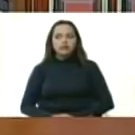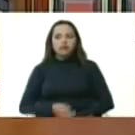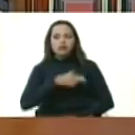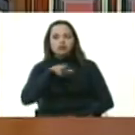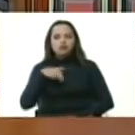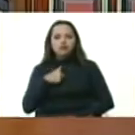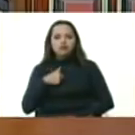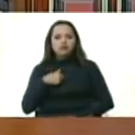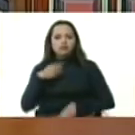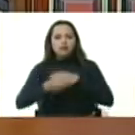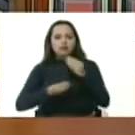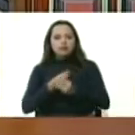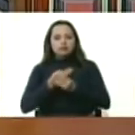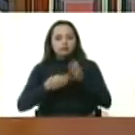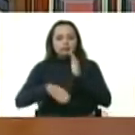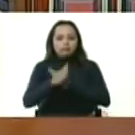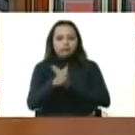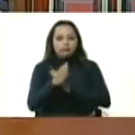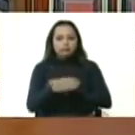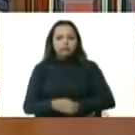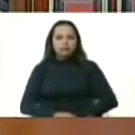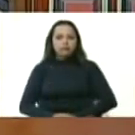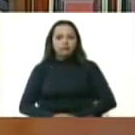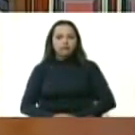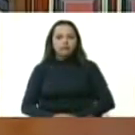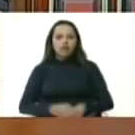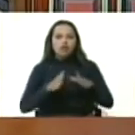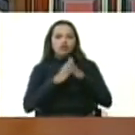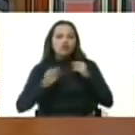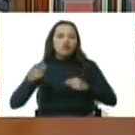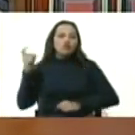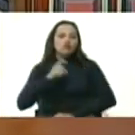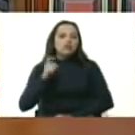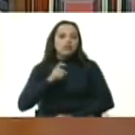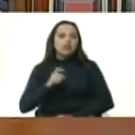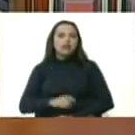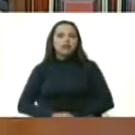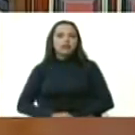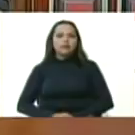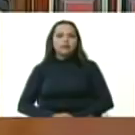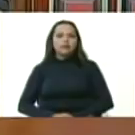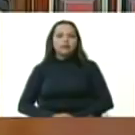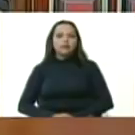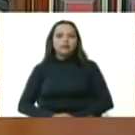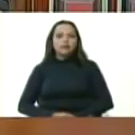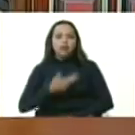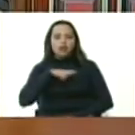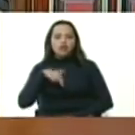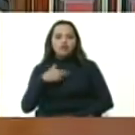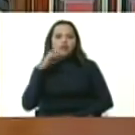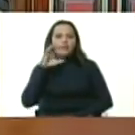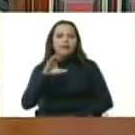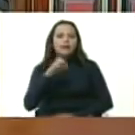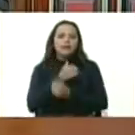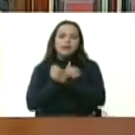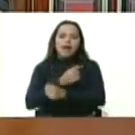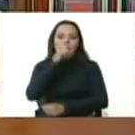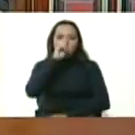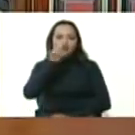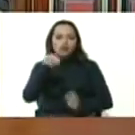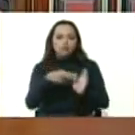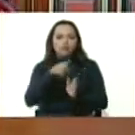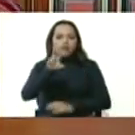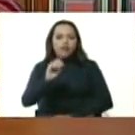vamos a encaminar todas las acciones para que nuestra patria amada en el año 2020